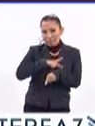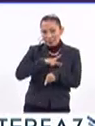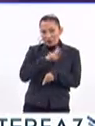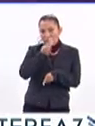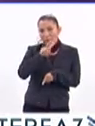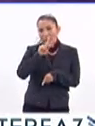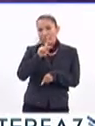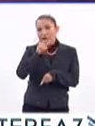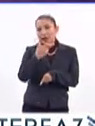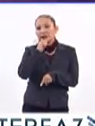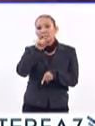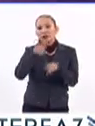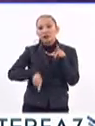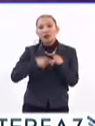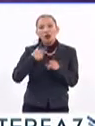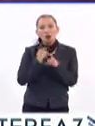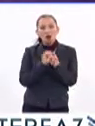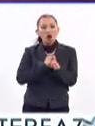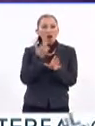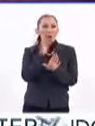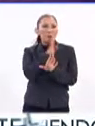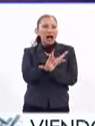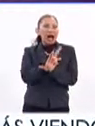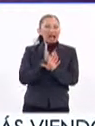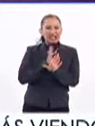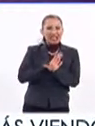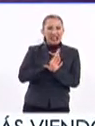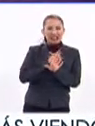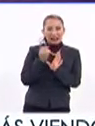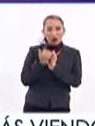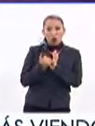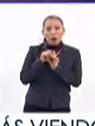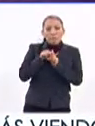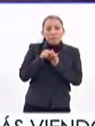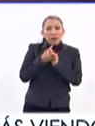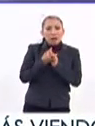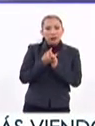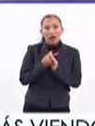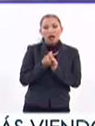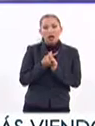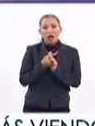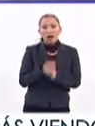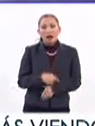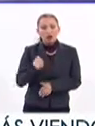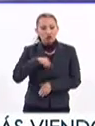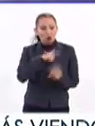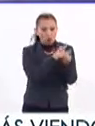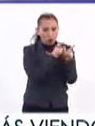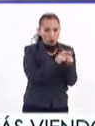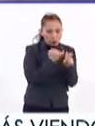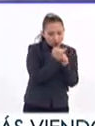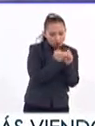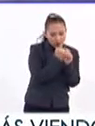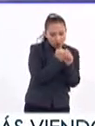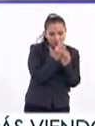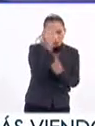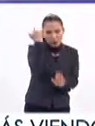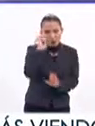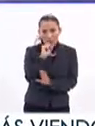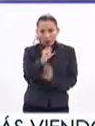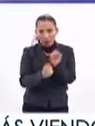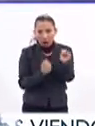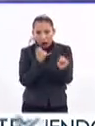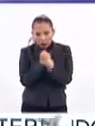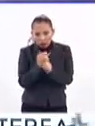BPH, elimina lesiones premalignas de cáncer de cervix en etapa inicial. Nuestro grupo de investigación desde hace 20